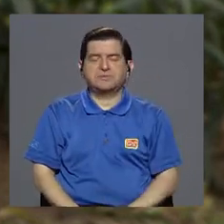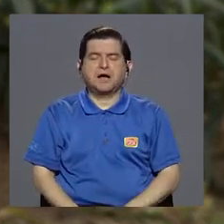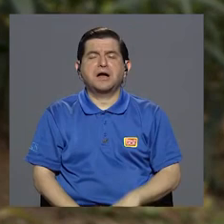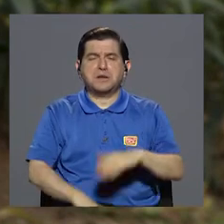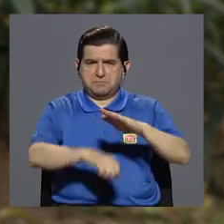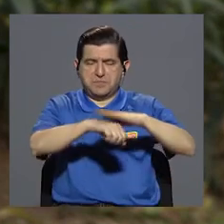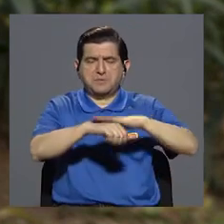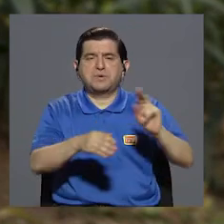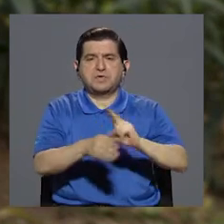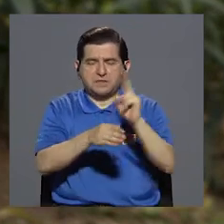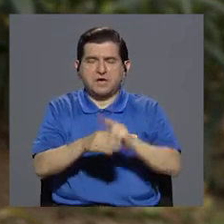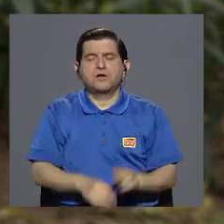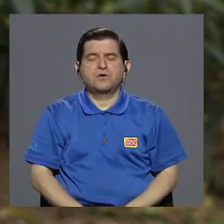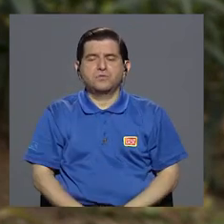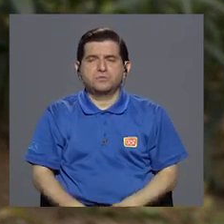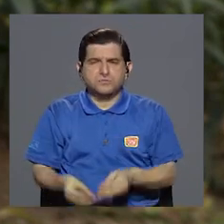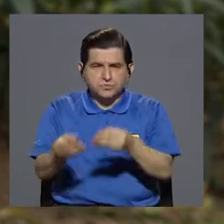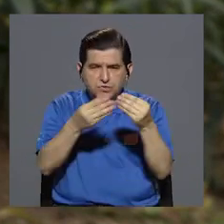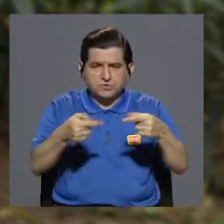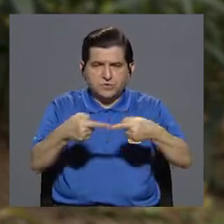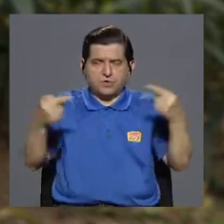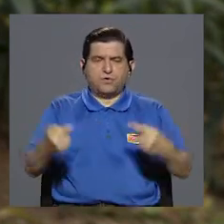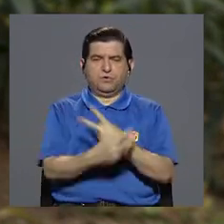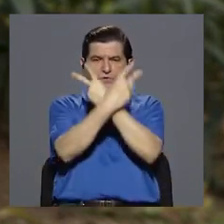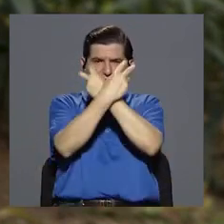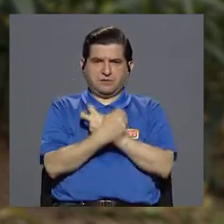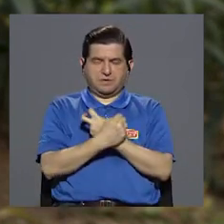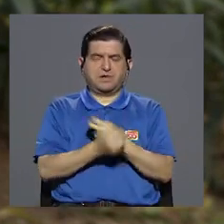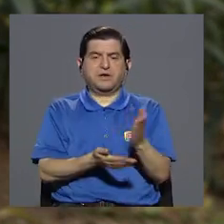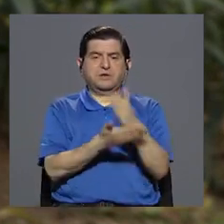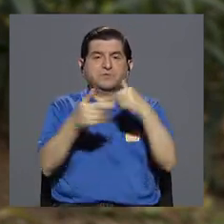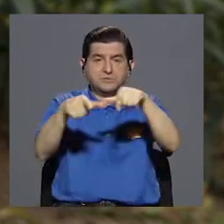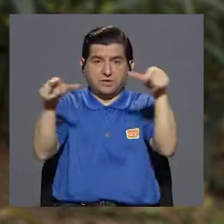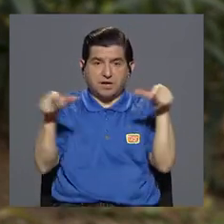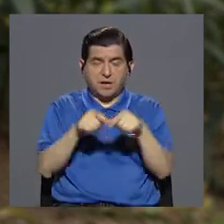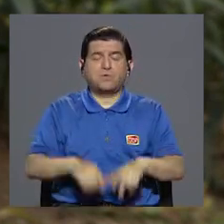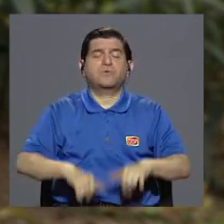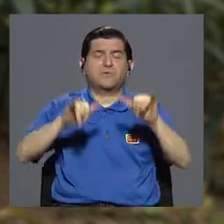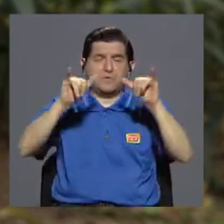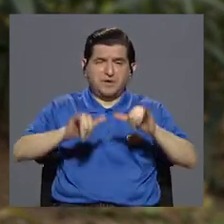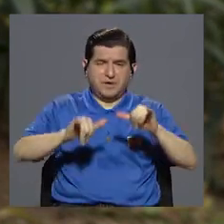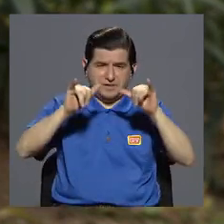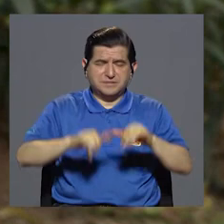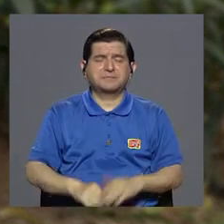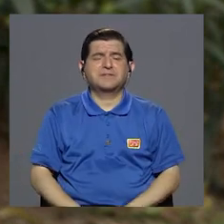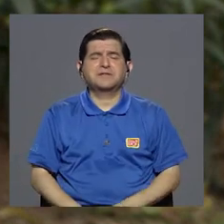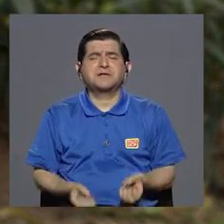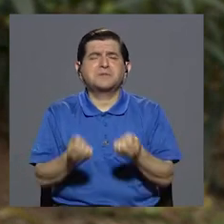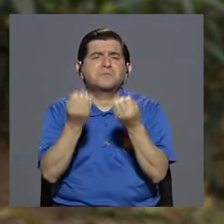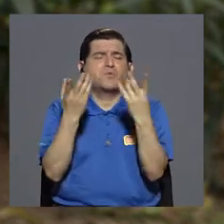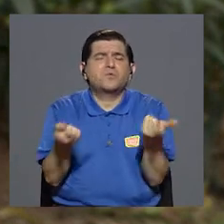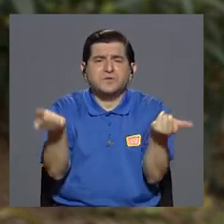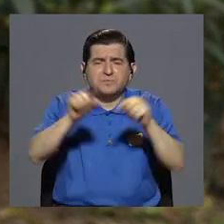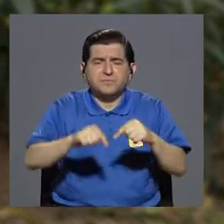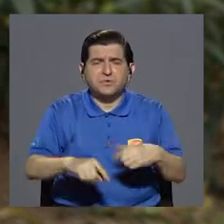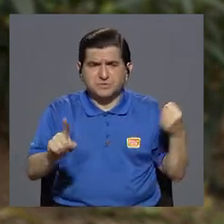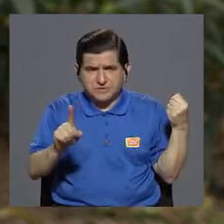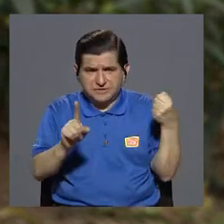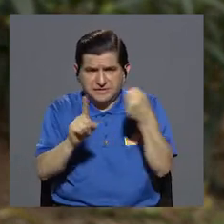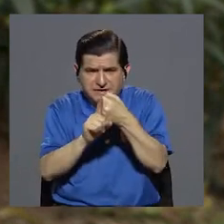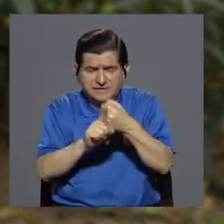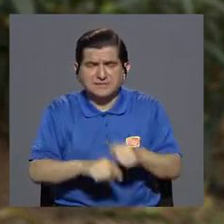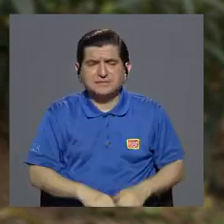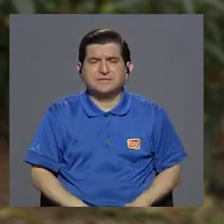autoriza el uso de suero antiofísico también en algunos EVAIS en zonas de alta prevalencia de mordedura de serpiente. Entonces, siempre es